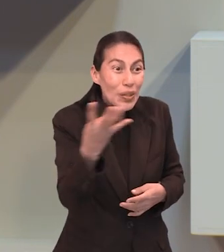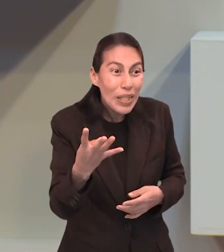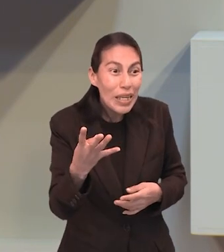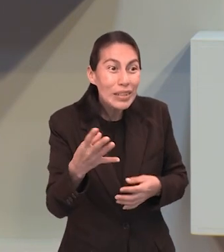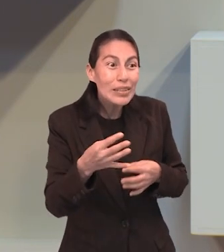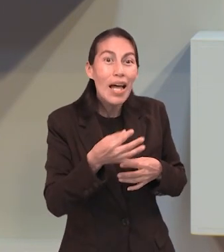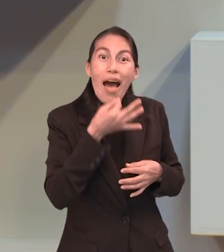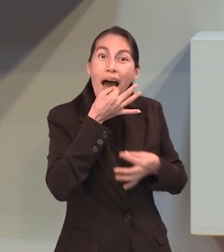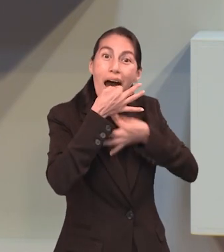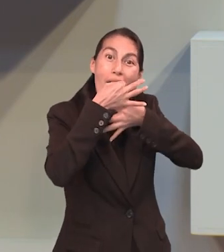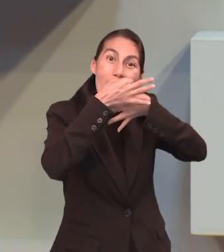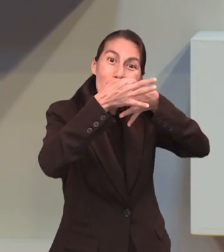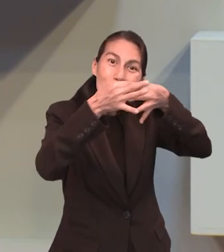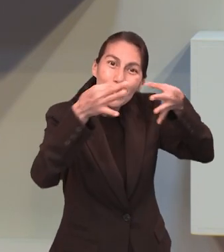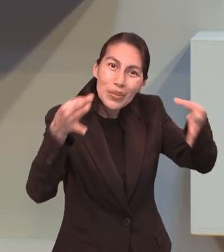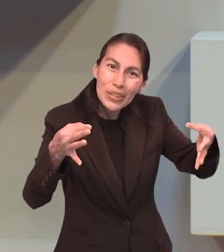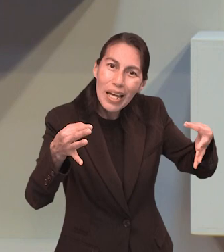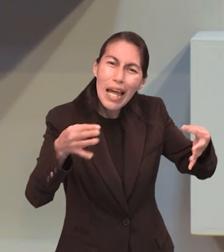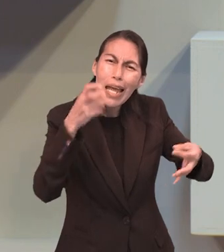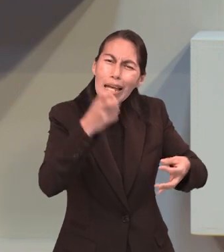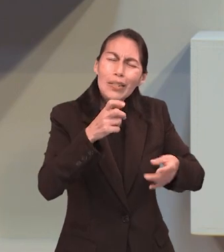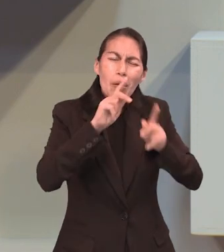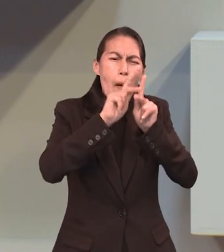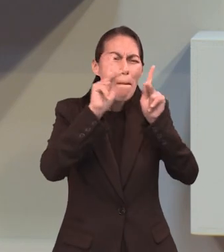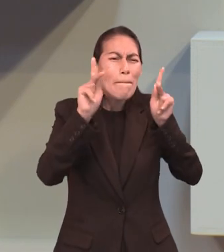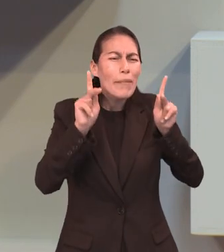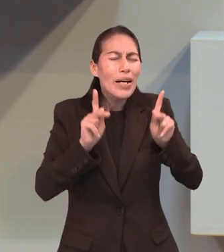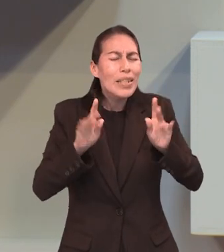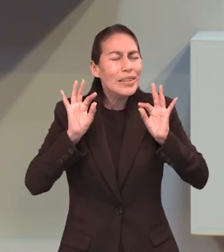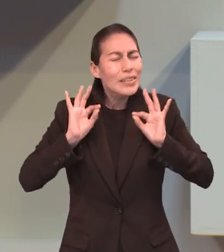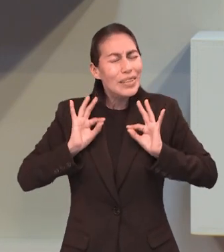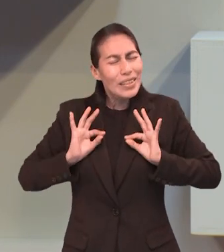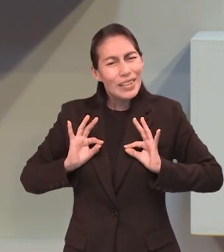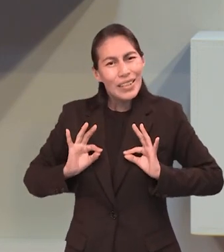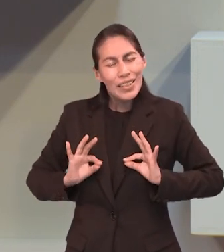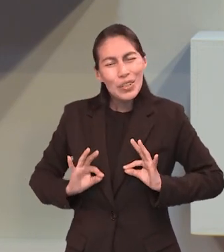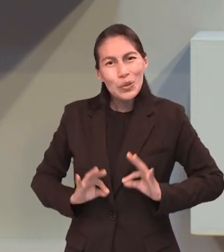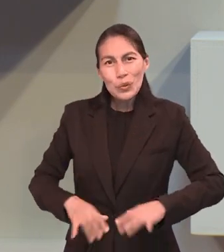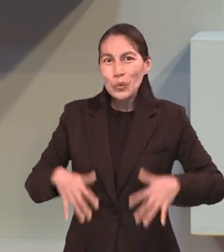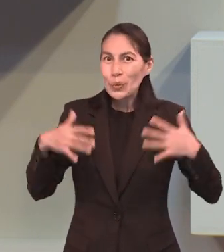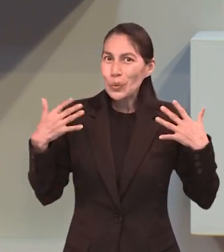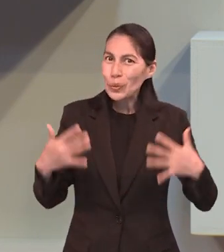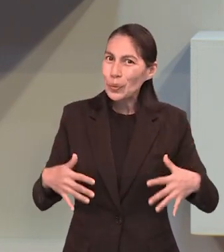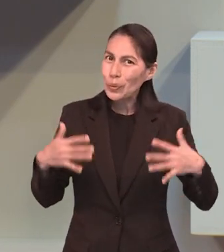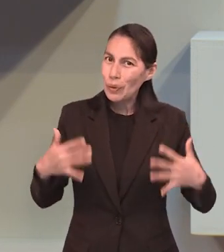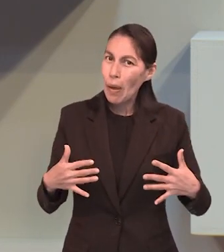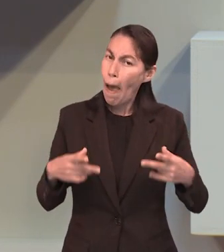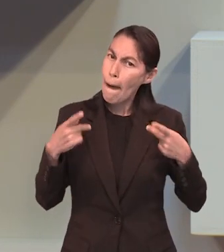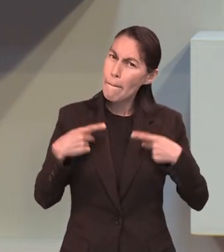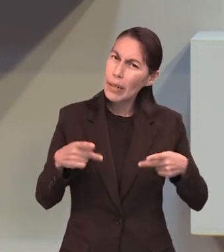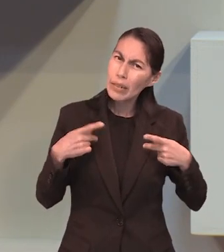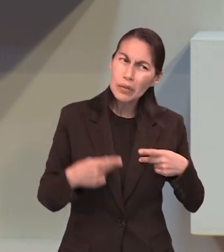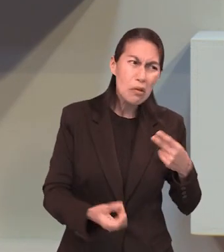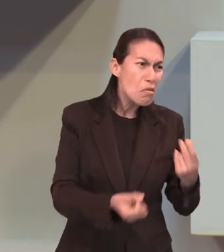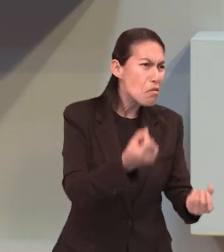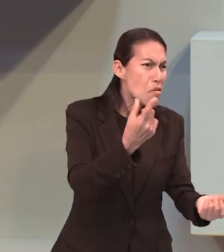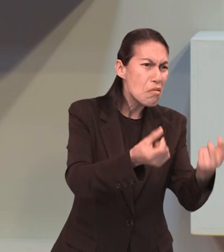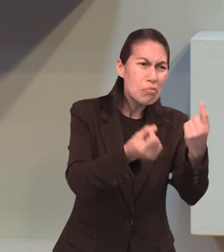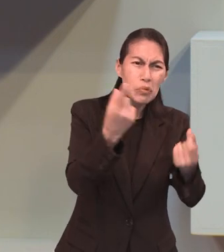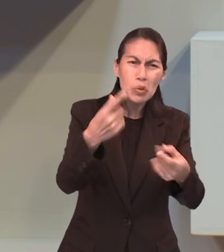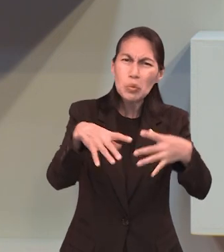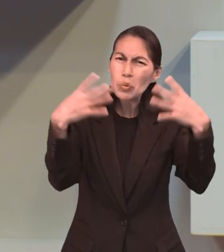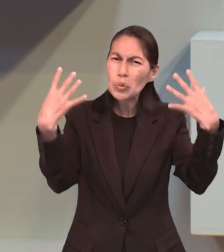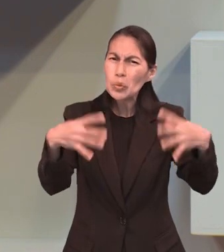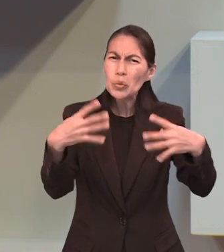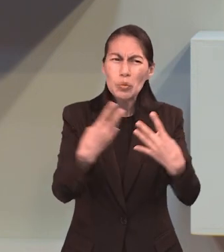verdad que trae salvación a las personas, que trae paz en el corazón. Vivimos en un mundo revolucionado, recuerden, y hay mucha gente